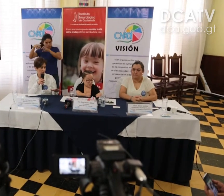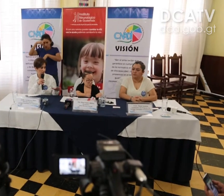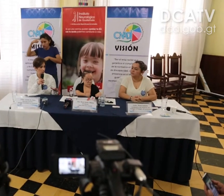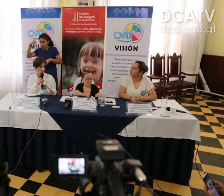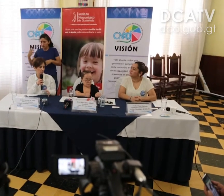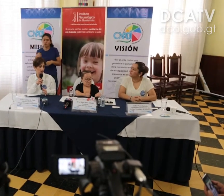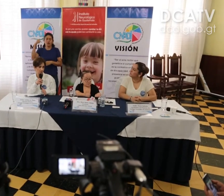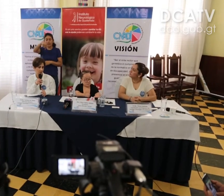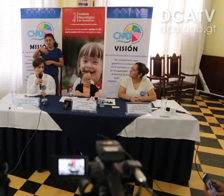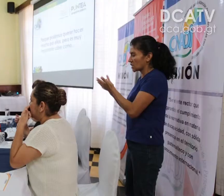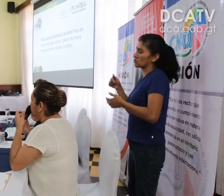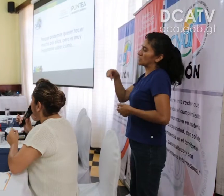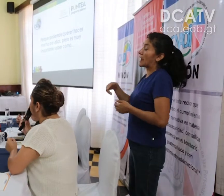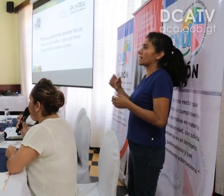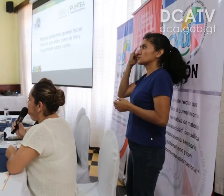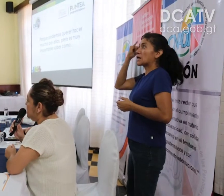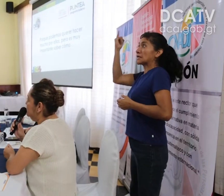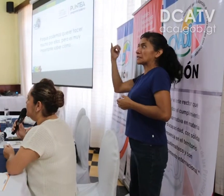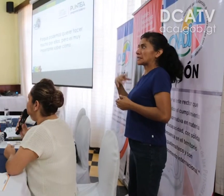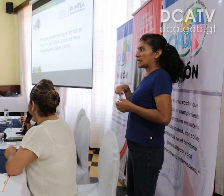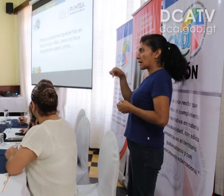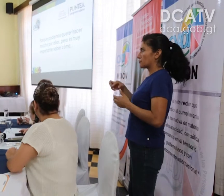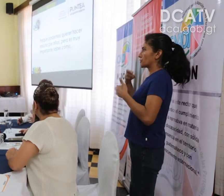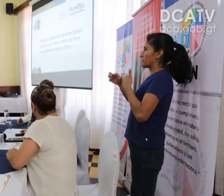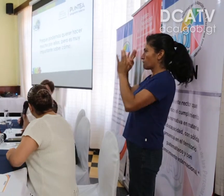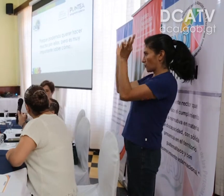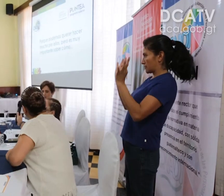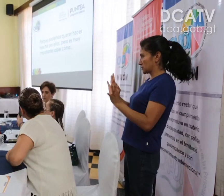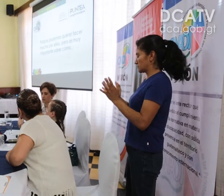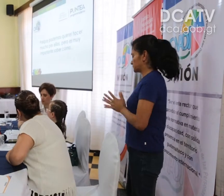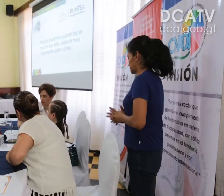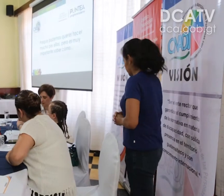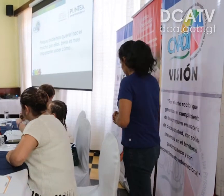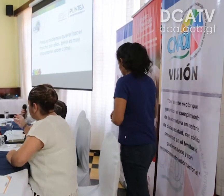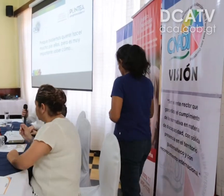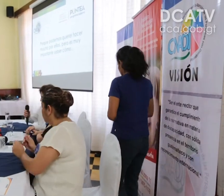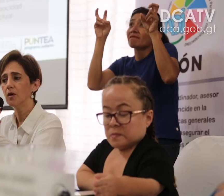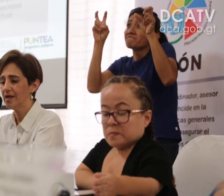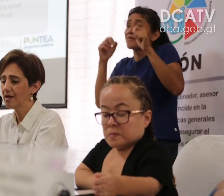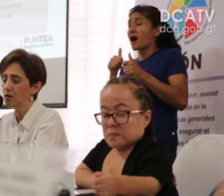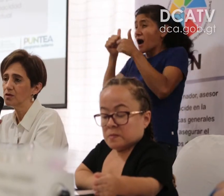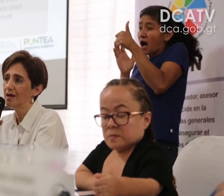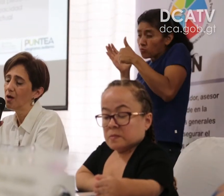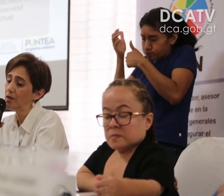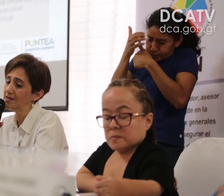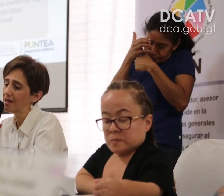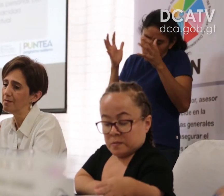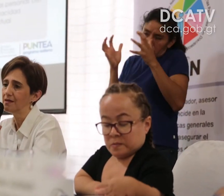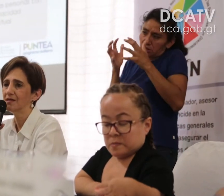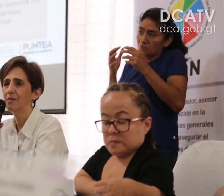también le da prioridad a algo que establece la misma convención, la Convención